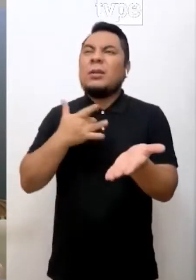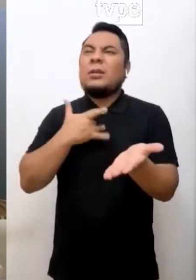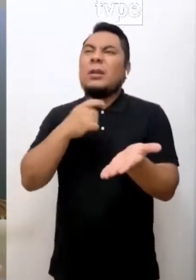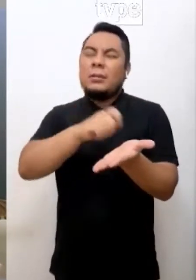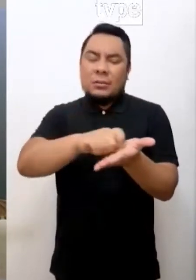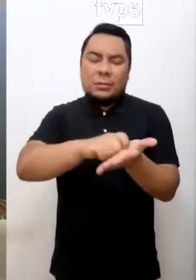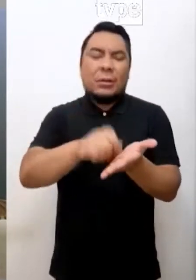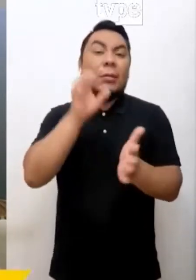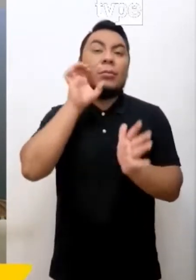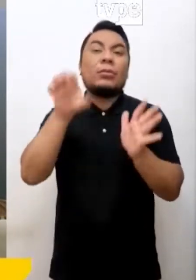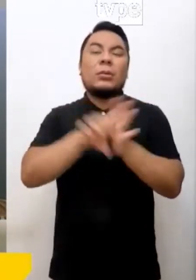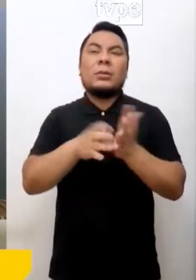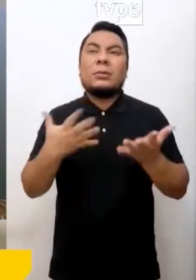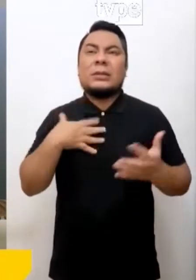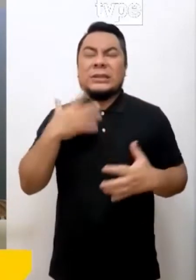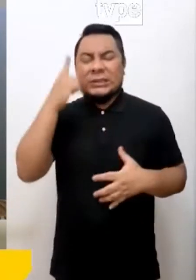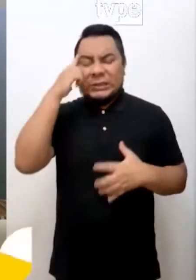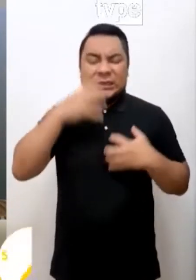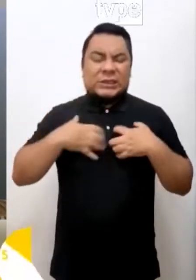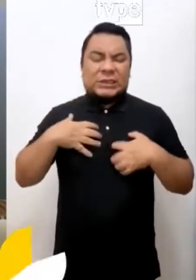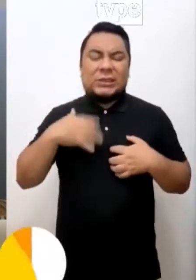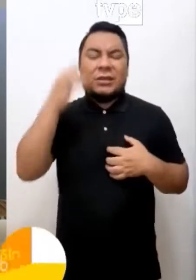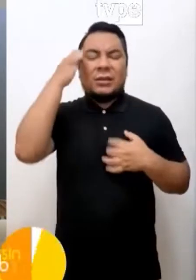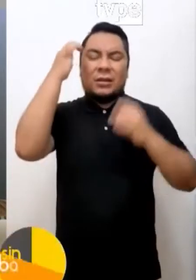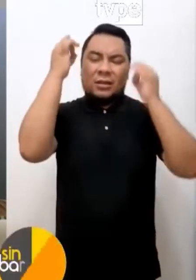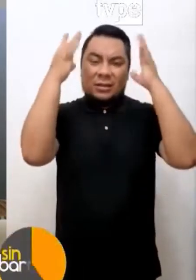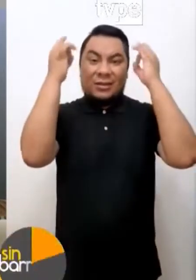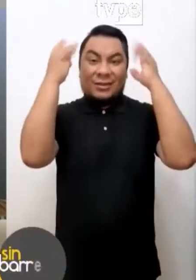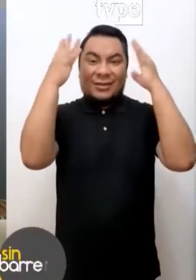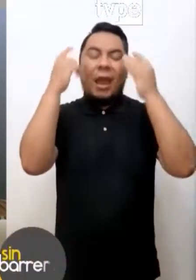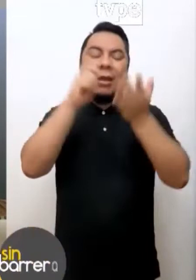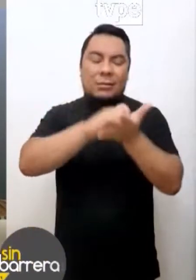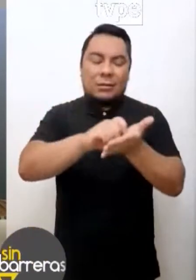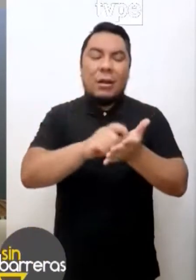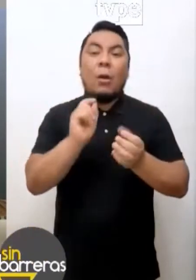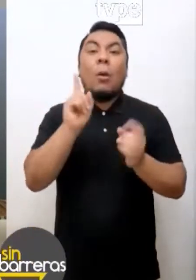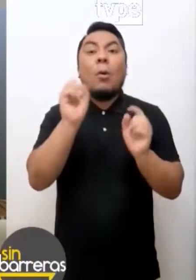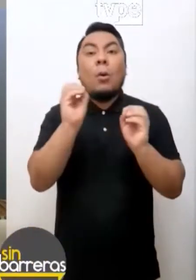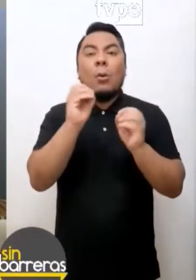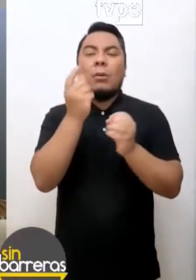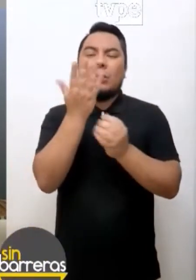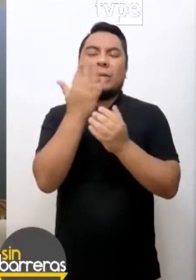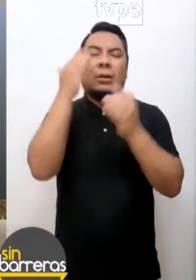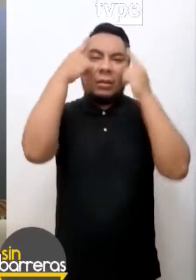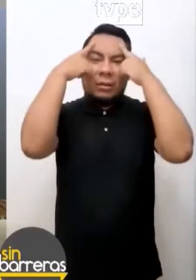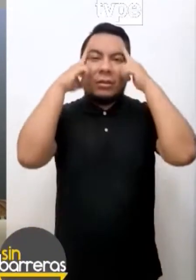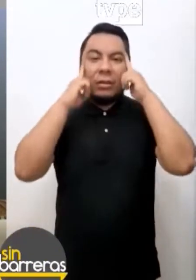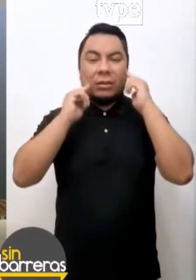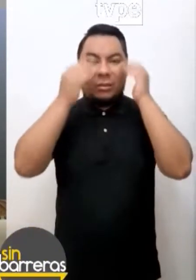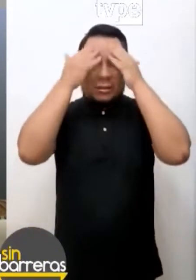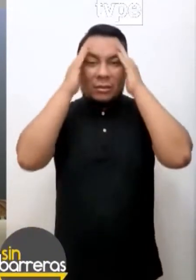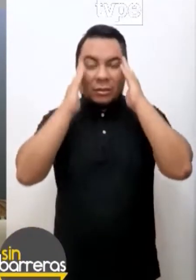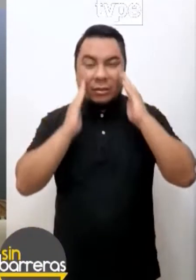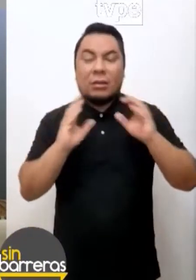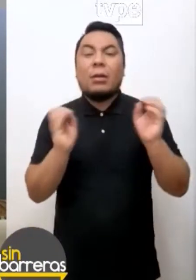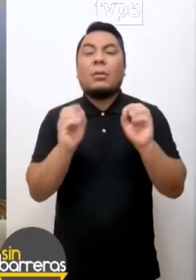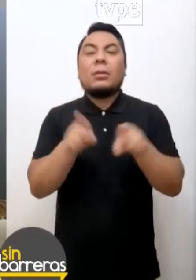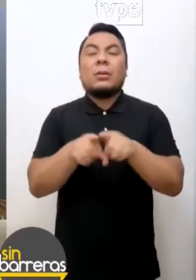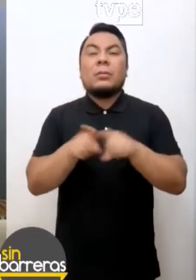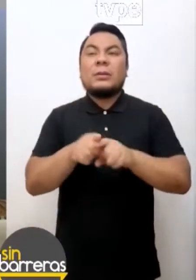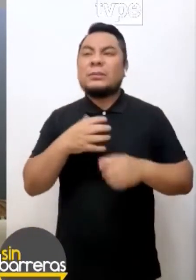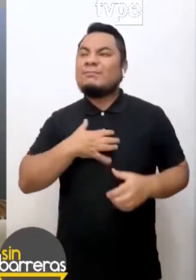síntomas, ¿no? Por ejemplo, a me viene, me visita la ansiedad con dolores de cabeza, con sudoraciones en la mano, con inquietud,